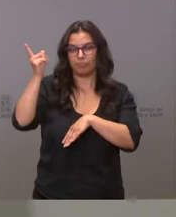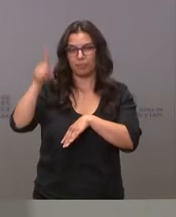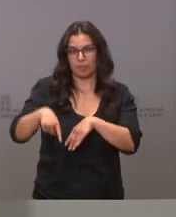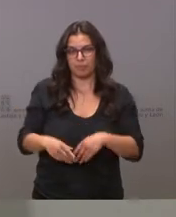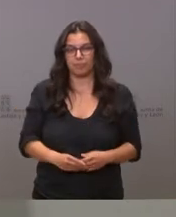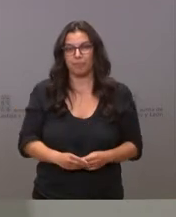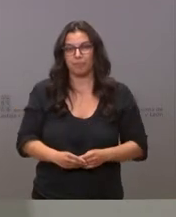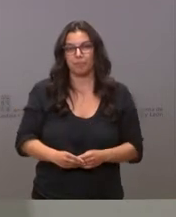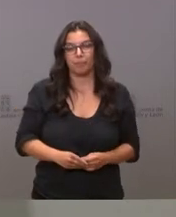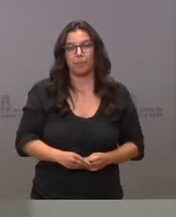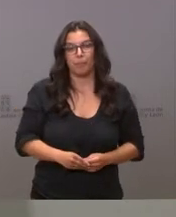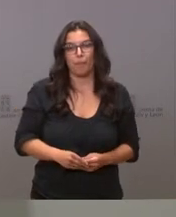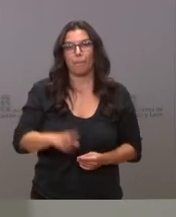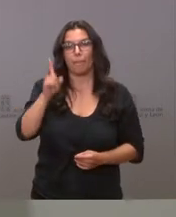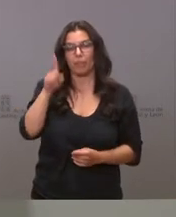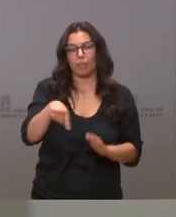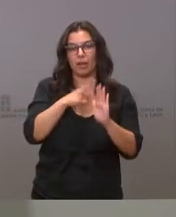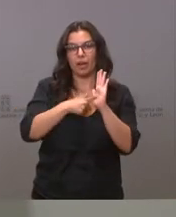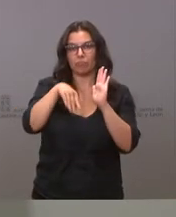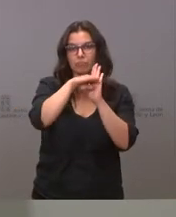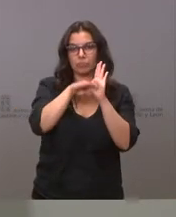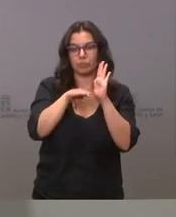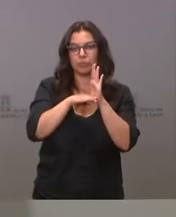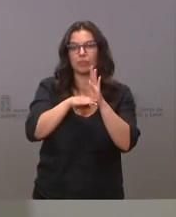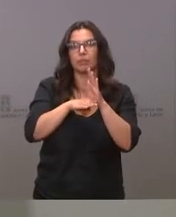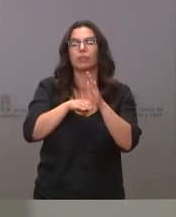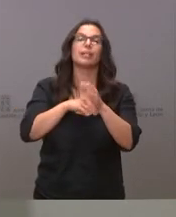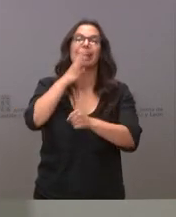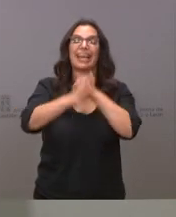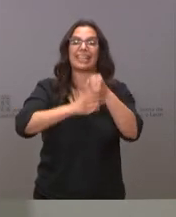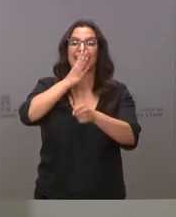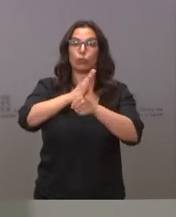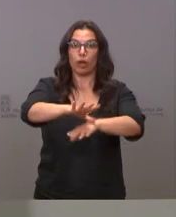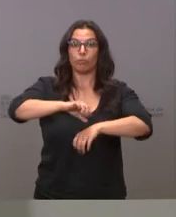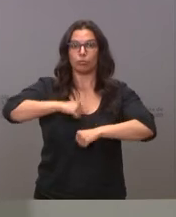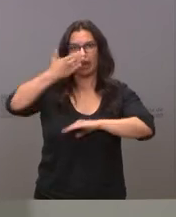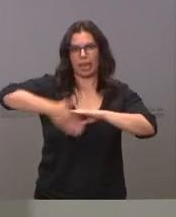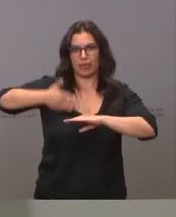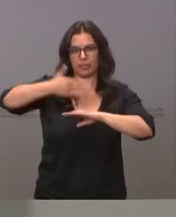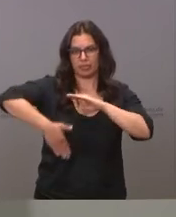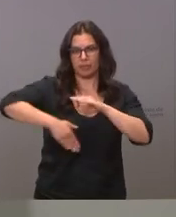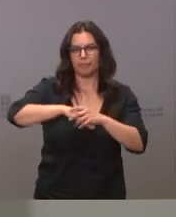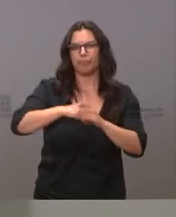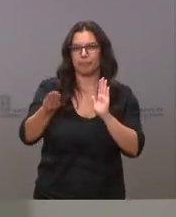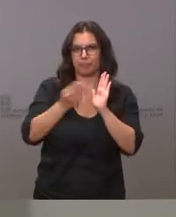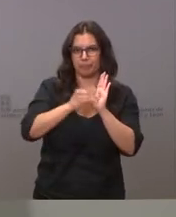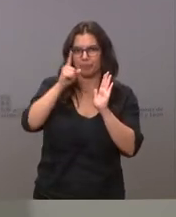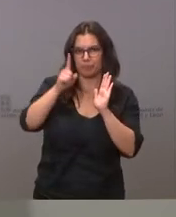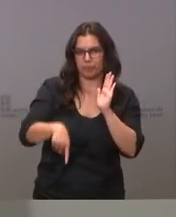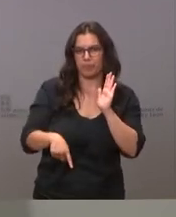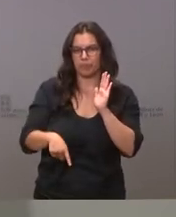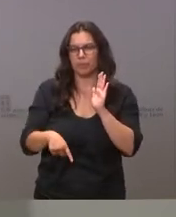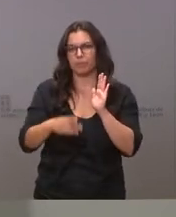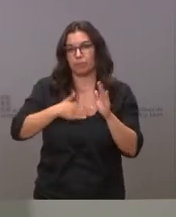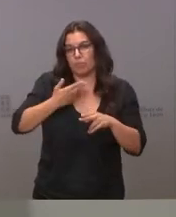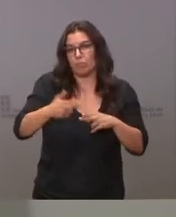Se va a establecer la limitación de mandatos, que se incluye entre las medidas contempladas en el marco de nuestra